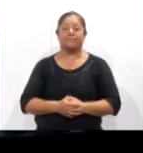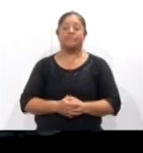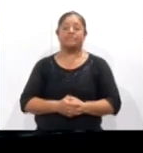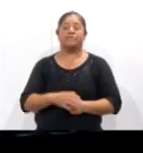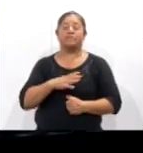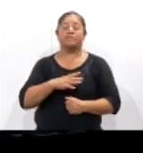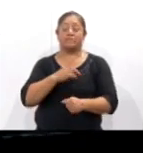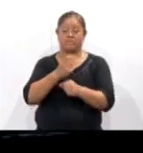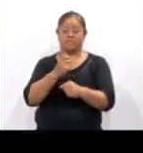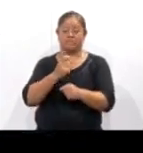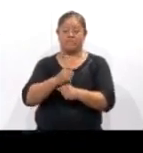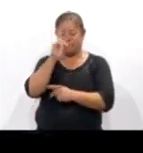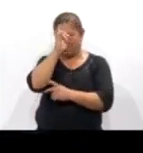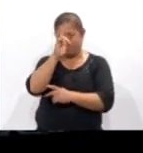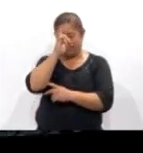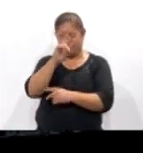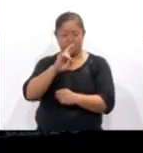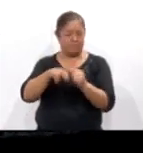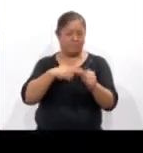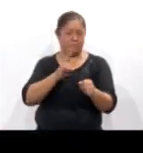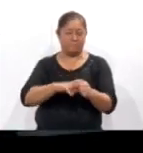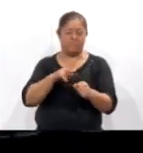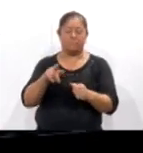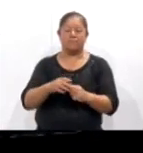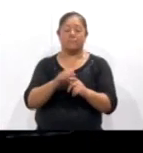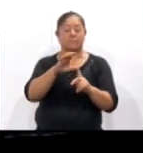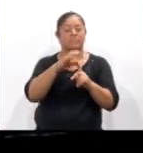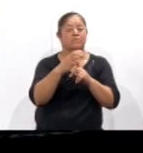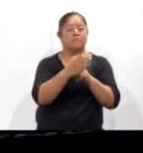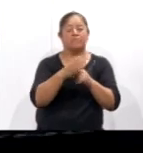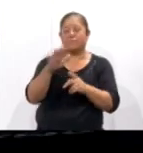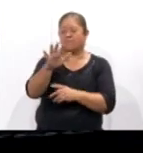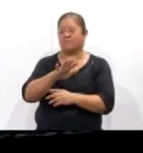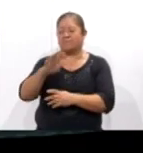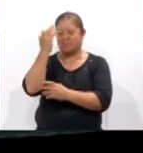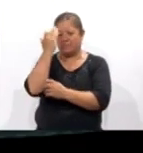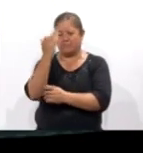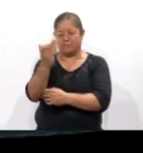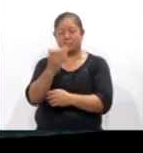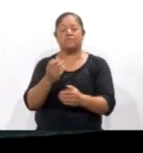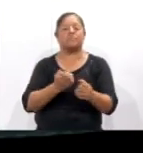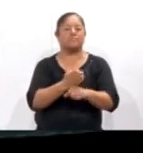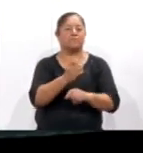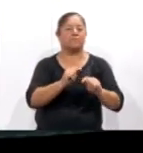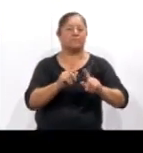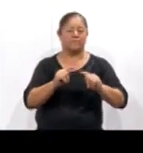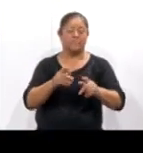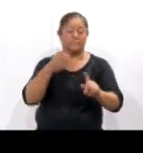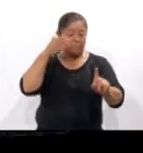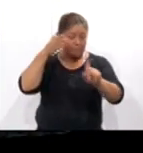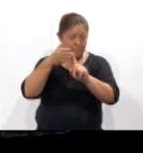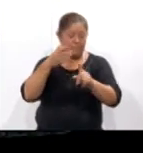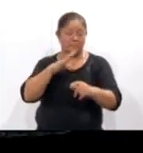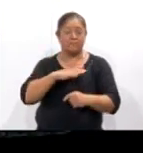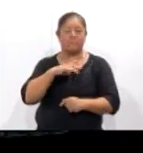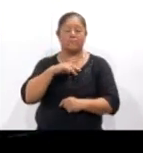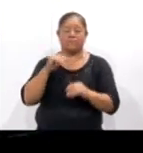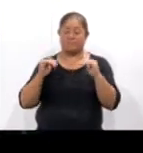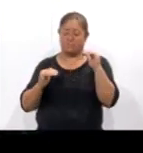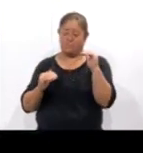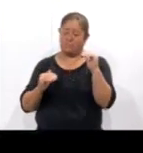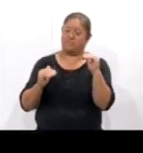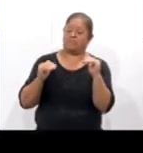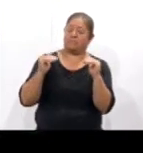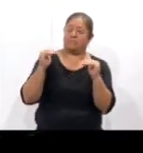cabo la primera sesión ordinaria de la Comisión Intersecretarial de Cambio Climático del Estado de Tlaxcala con el objetivo de reducir la brecha y